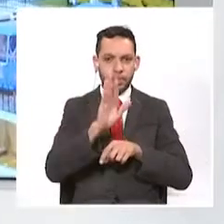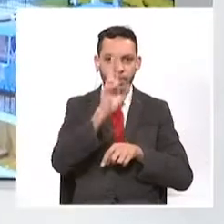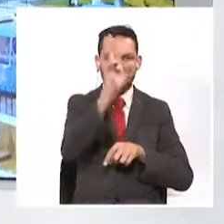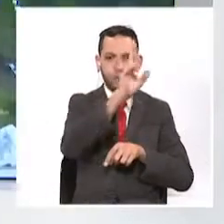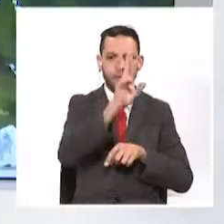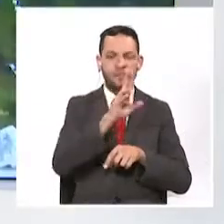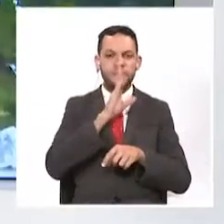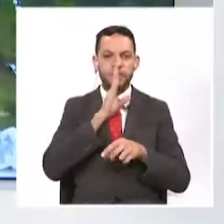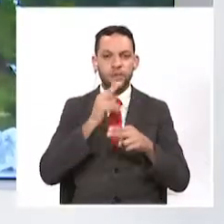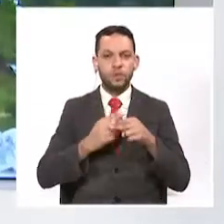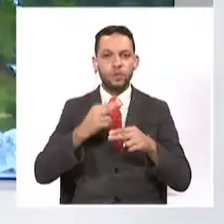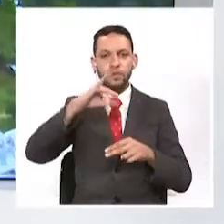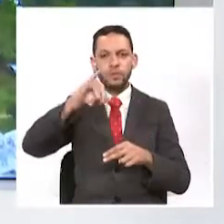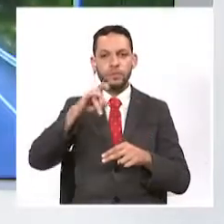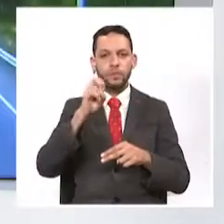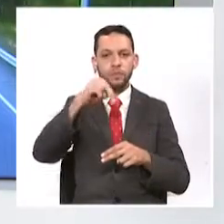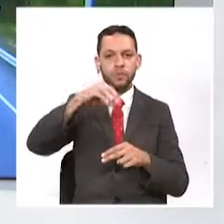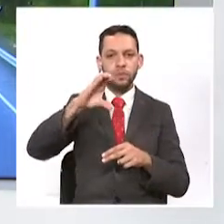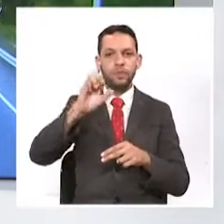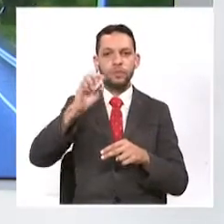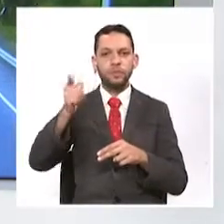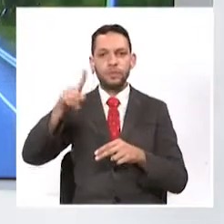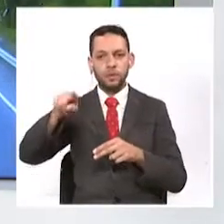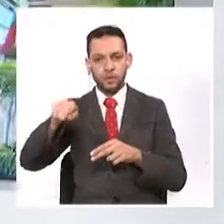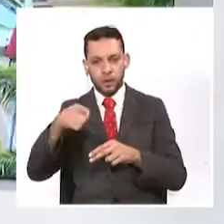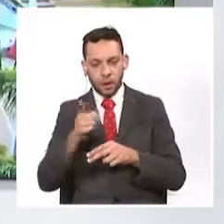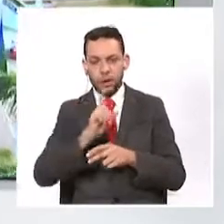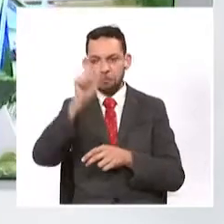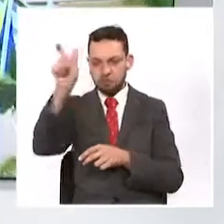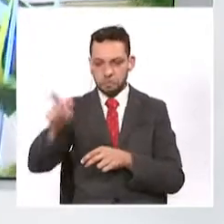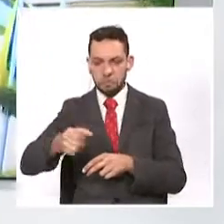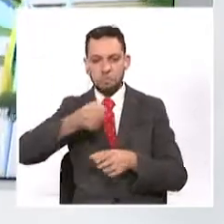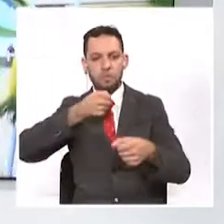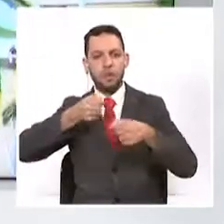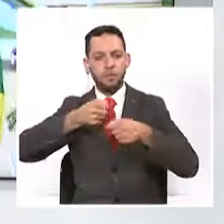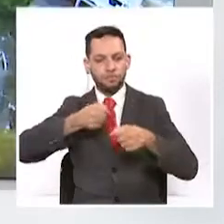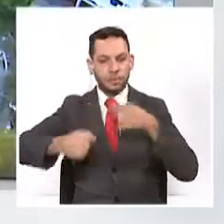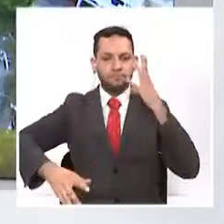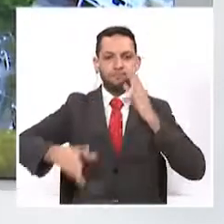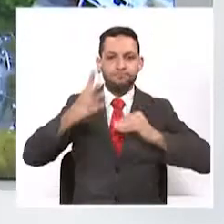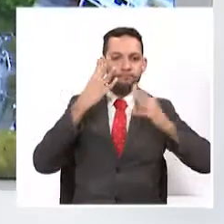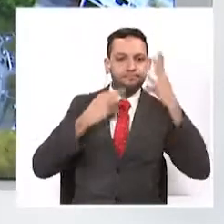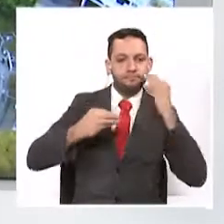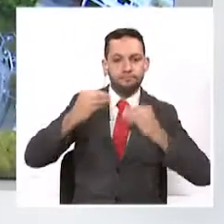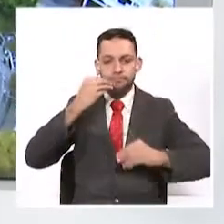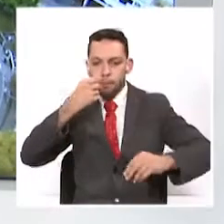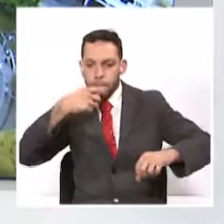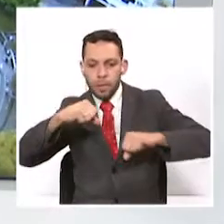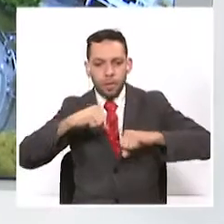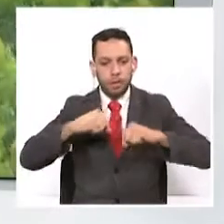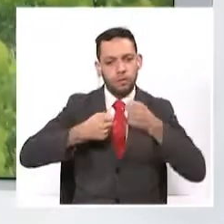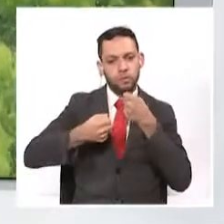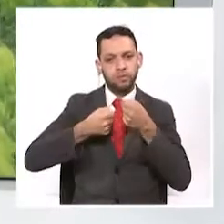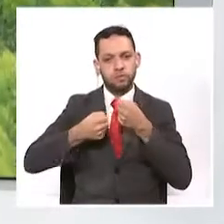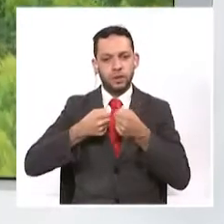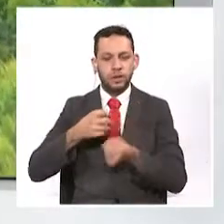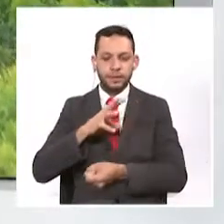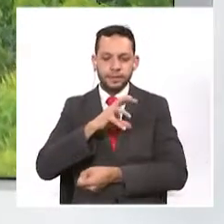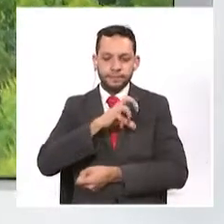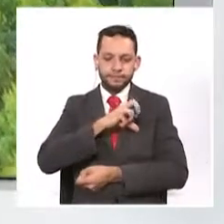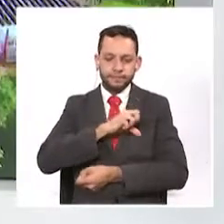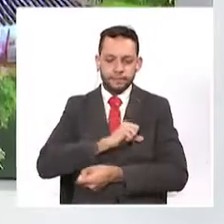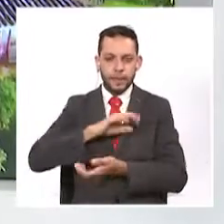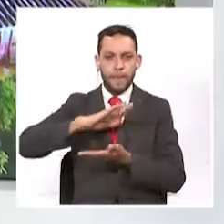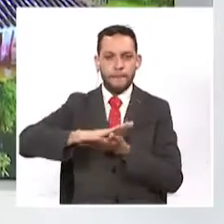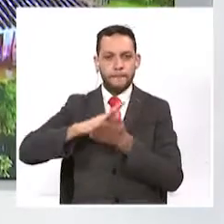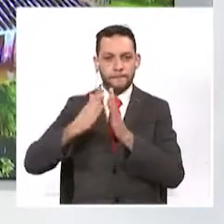Muñiz Castaño, un reconocido comunicador que tuvo gran desempeño en los medios nacionales de comunicación. Lamentamos el fallecimiento de